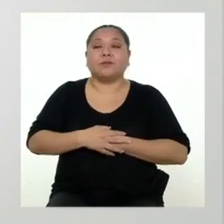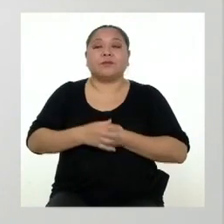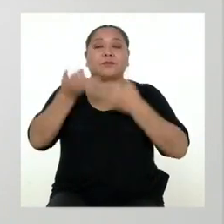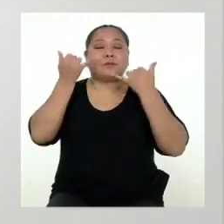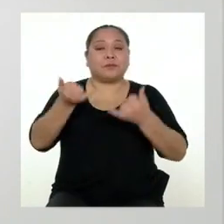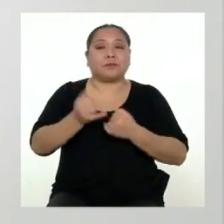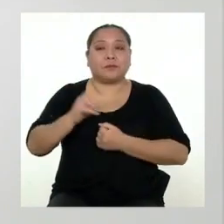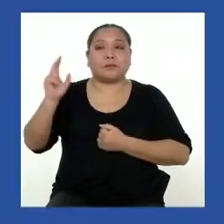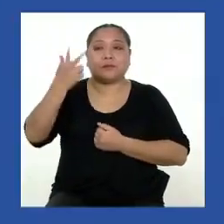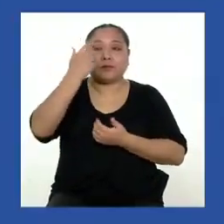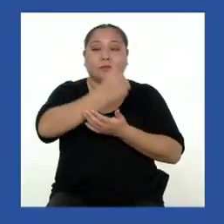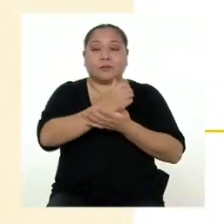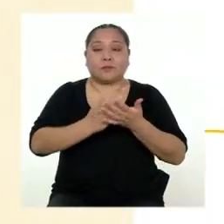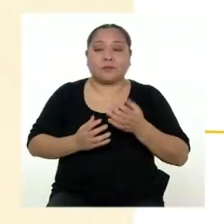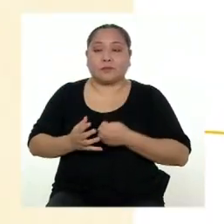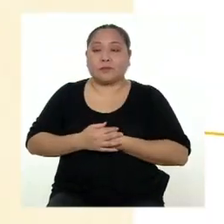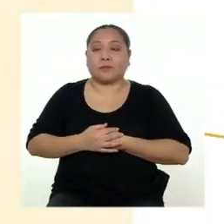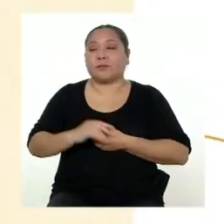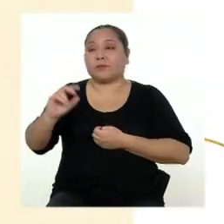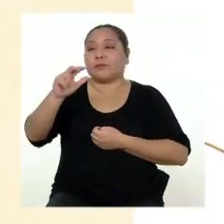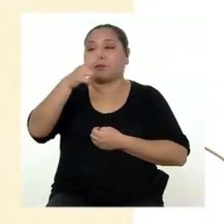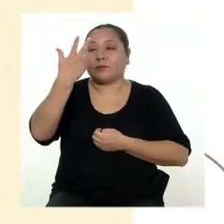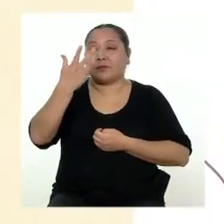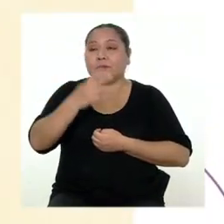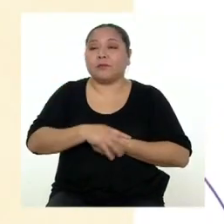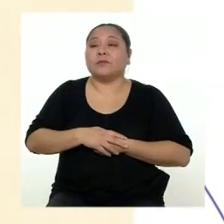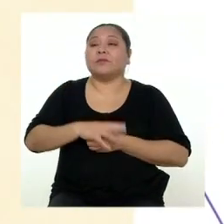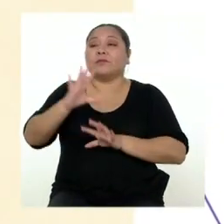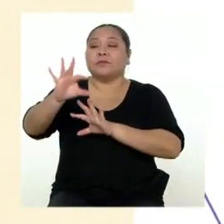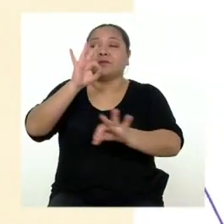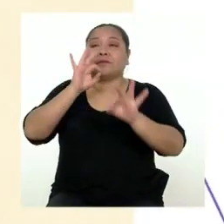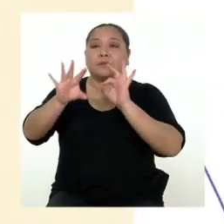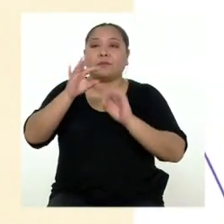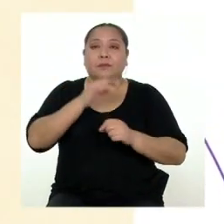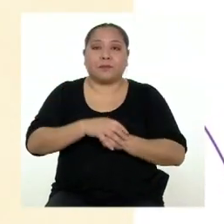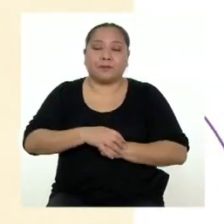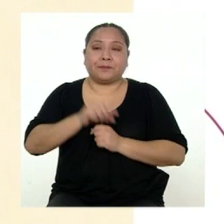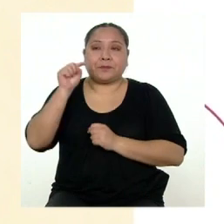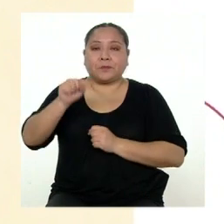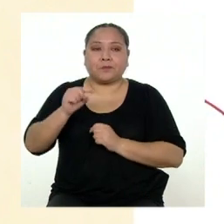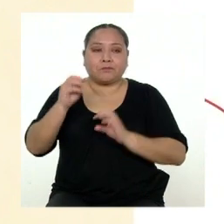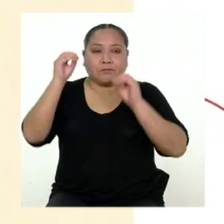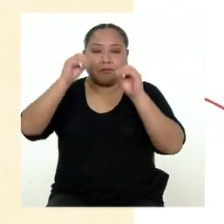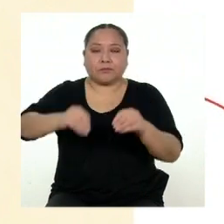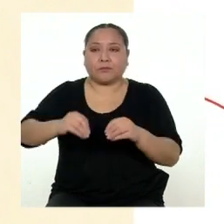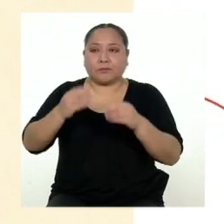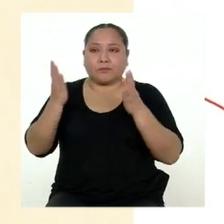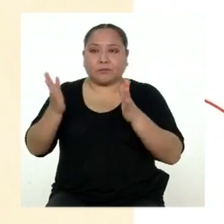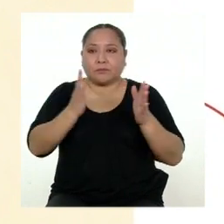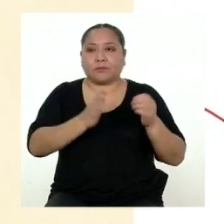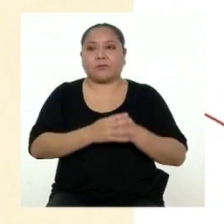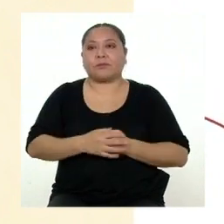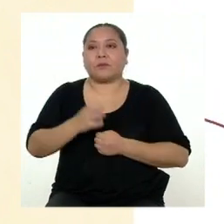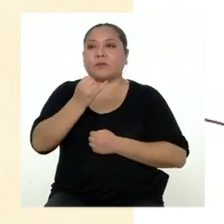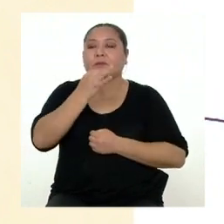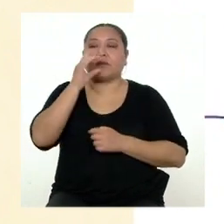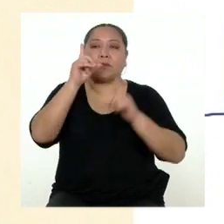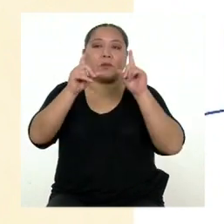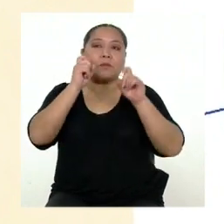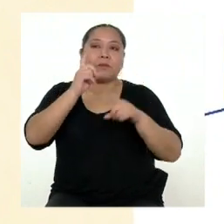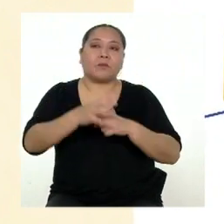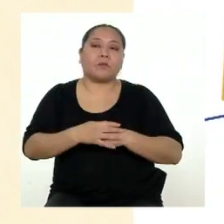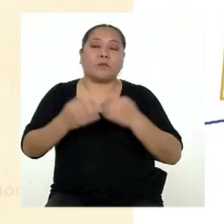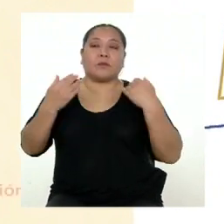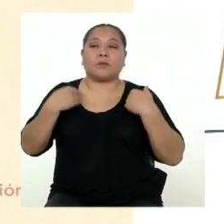vayamos al tercer paso. El tercer paso es escoger o plantear la estructura y diseño. Algunas preguntas que